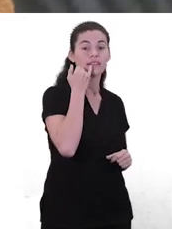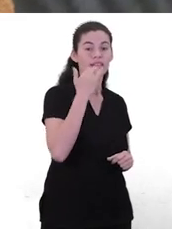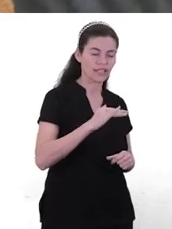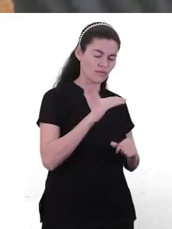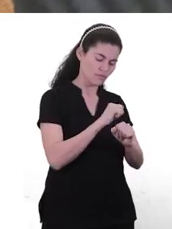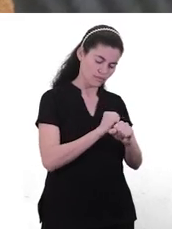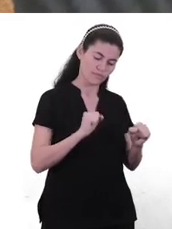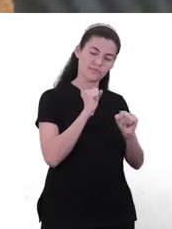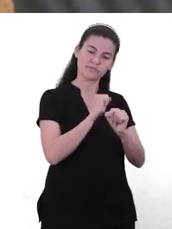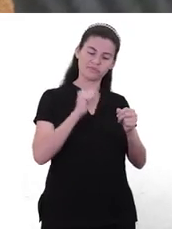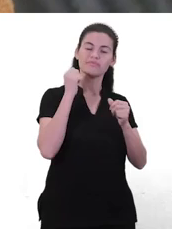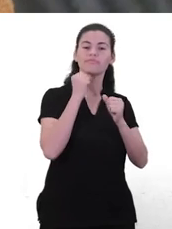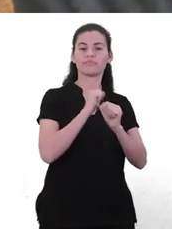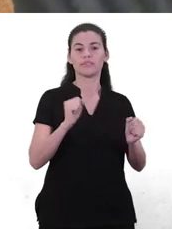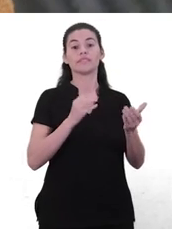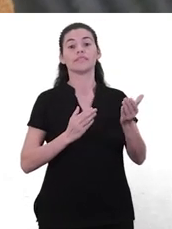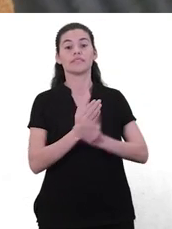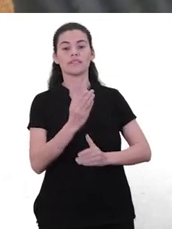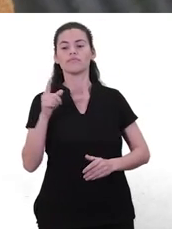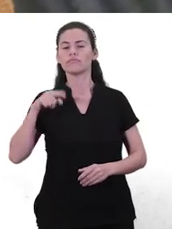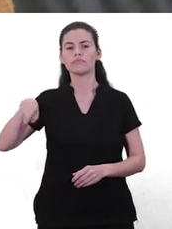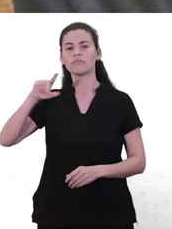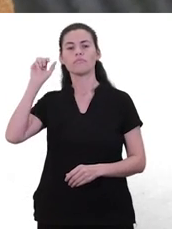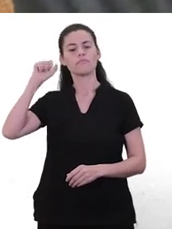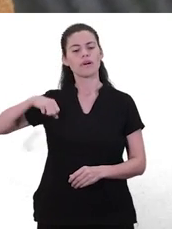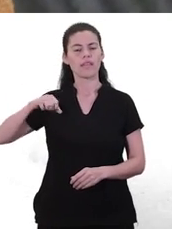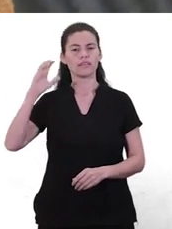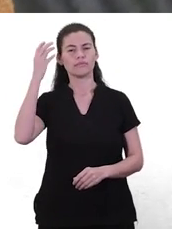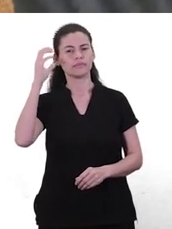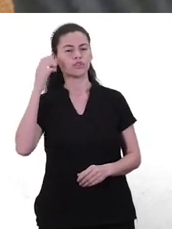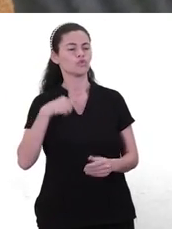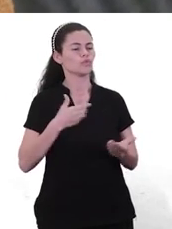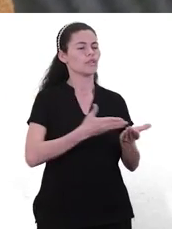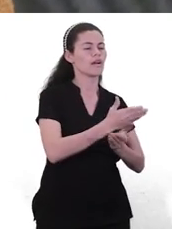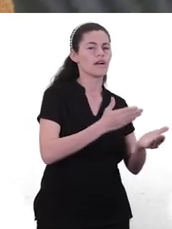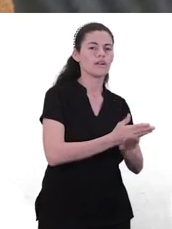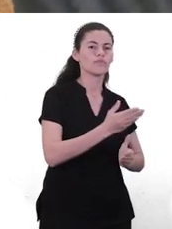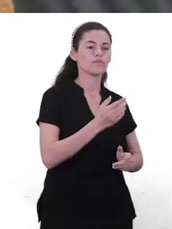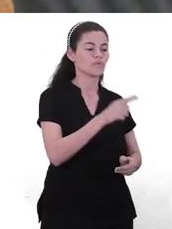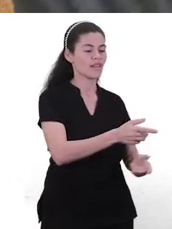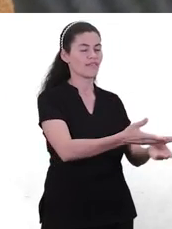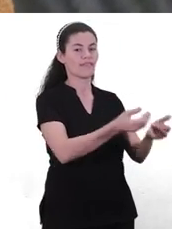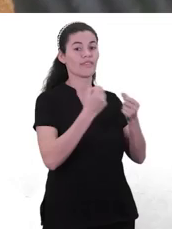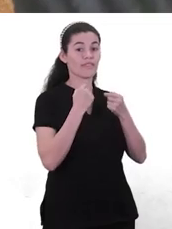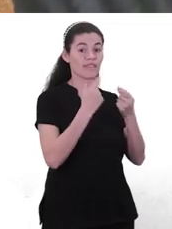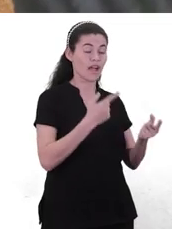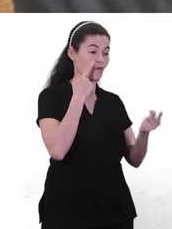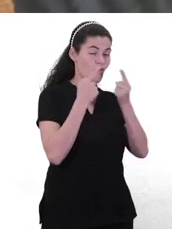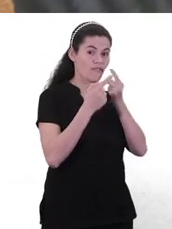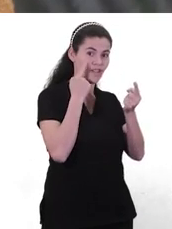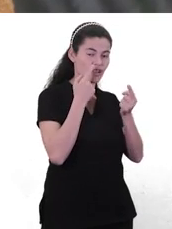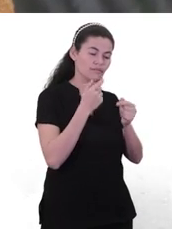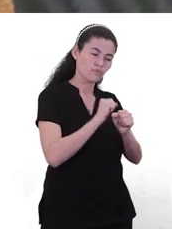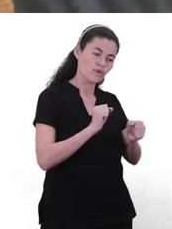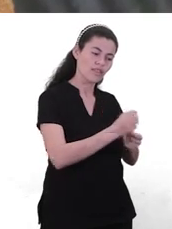puede? O yo creo que siempre es importante que pensemos cuánto estoy ayudando a que mi hijo confíe en él, ¿verdad? ¿Cuánto le demuestro